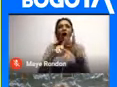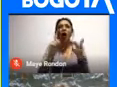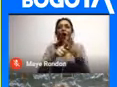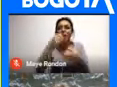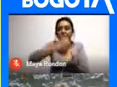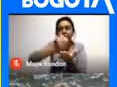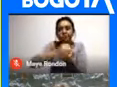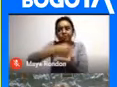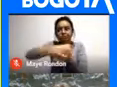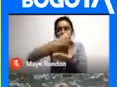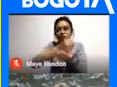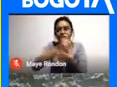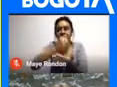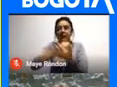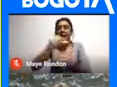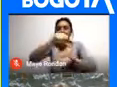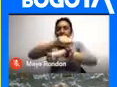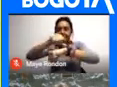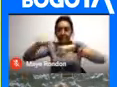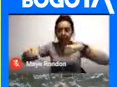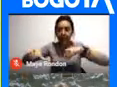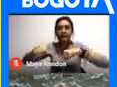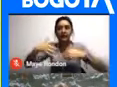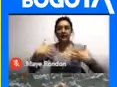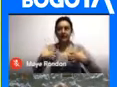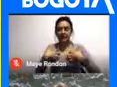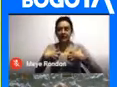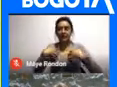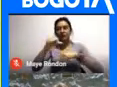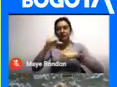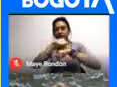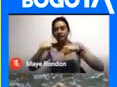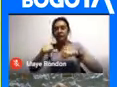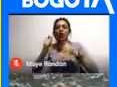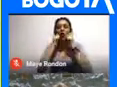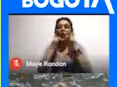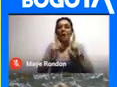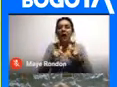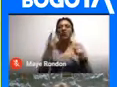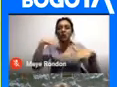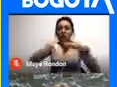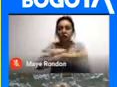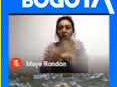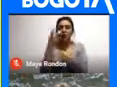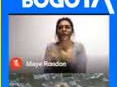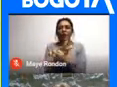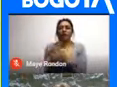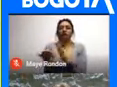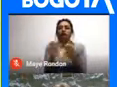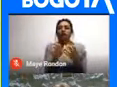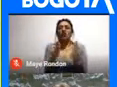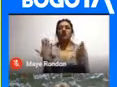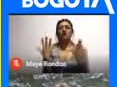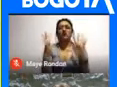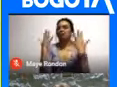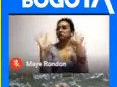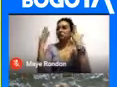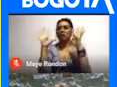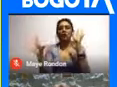hacían sacrificios Animales Y humanos Y que modificaban A sus muertos Y que además Para todo Tenían festividades